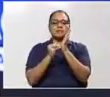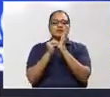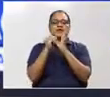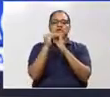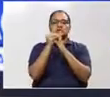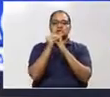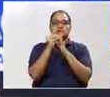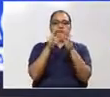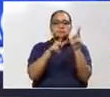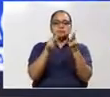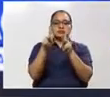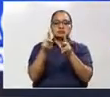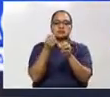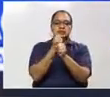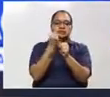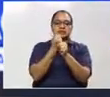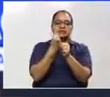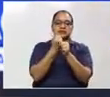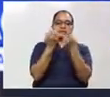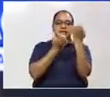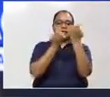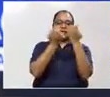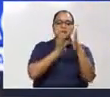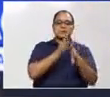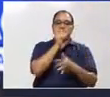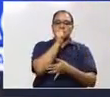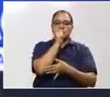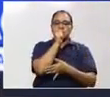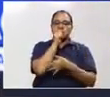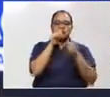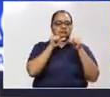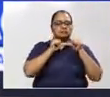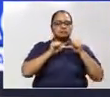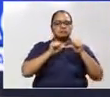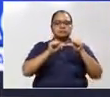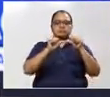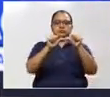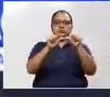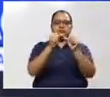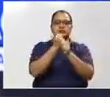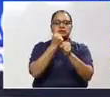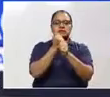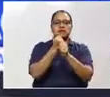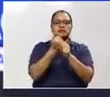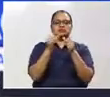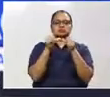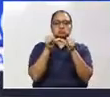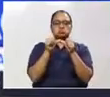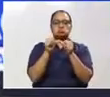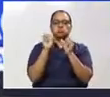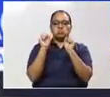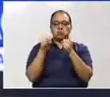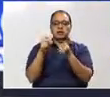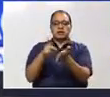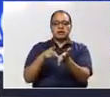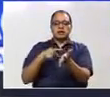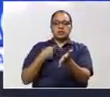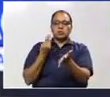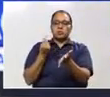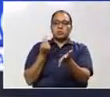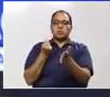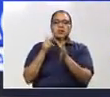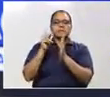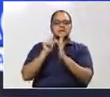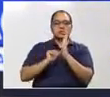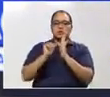personas que laboran en la empresa privada sigan trabajando y recibiendo su salario. Y ese es el gran